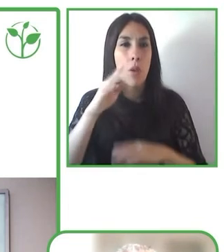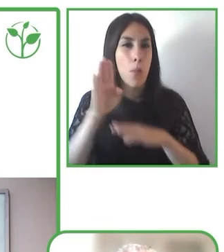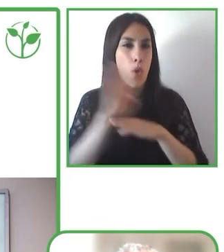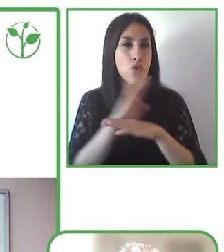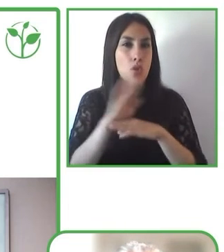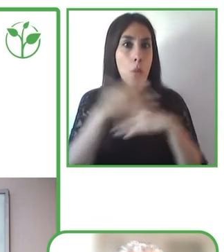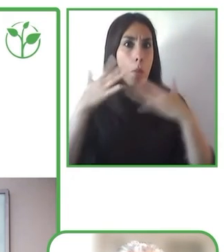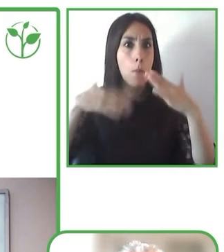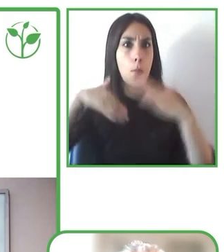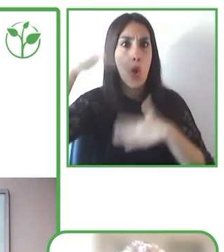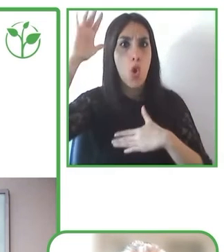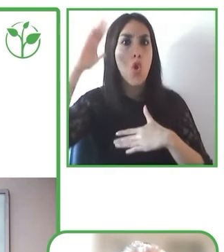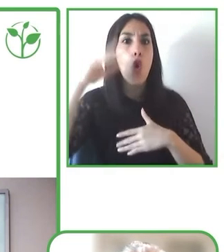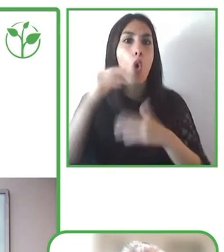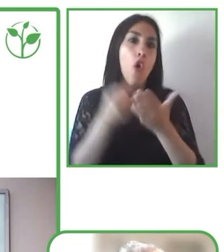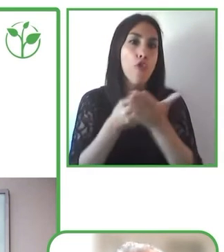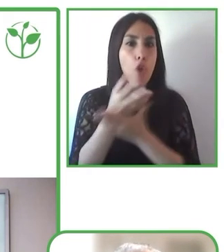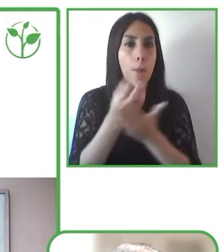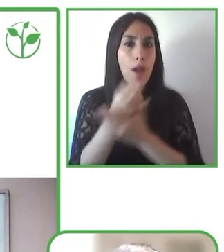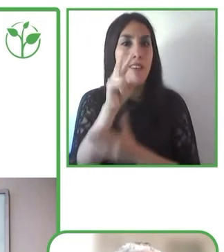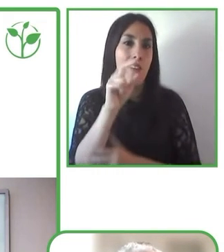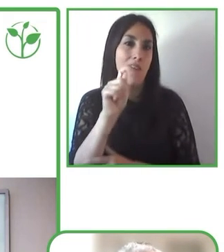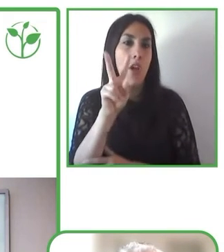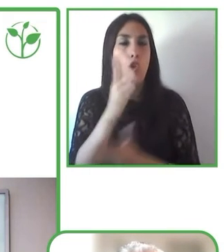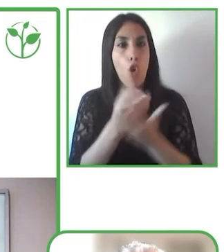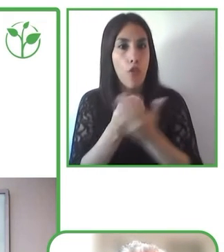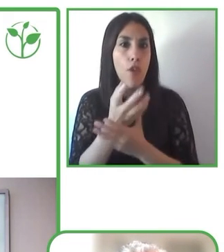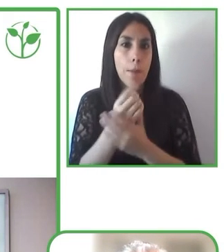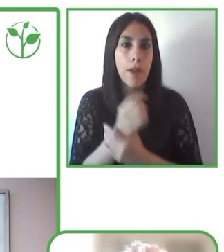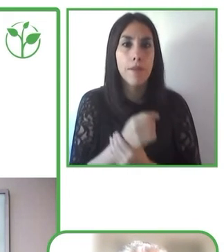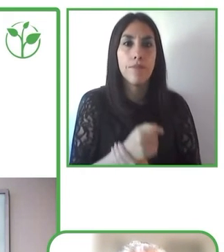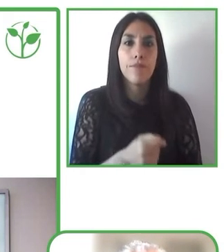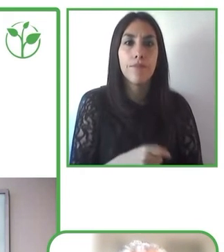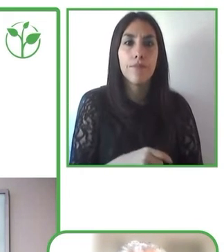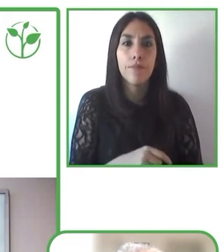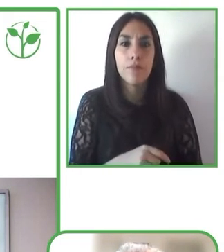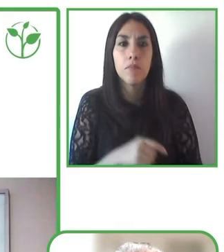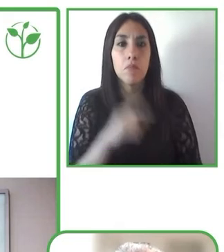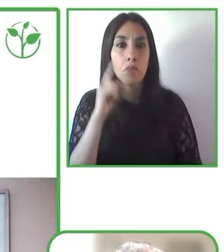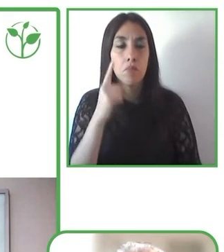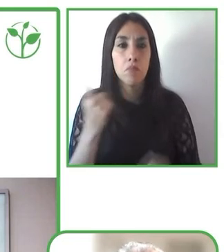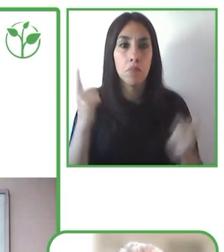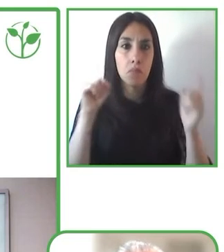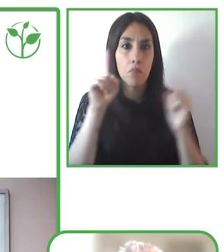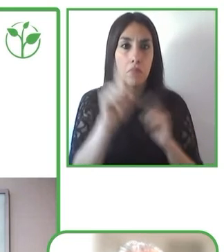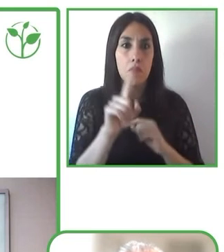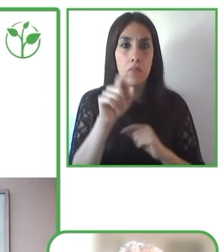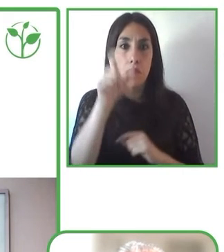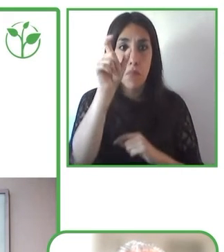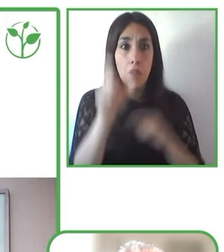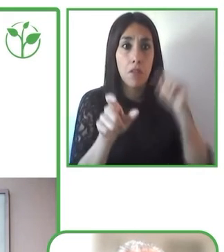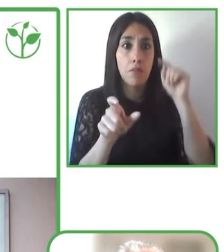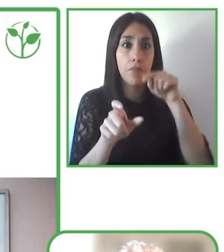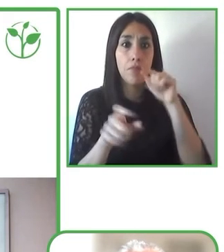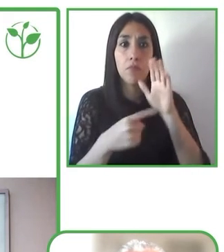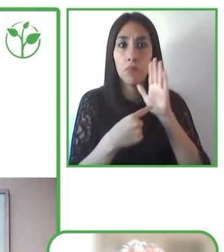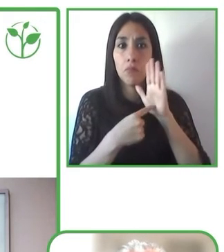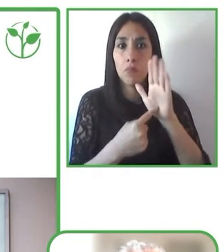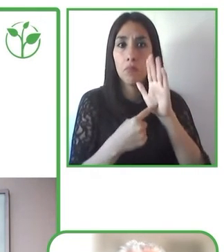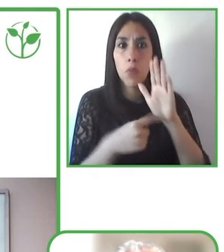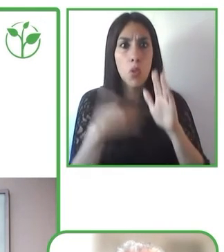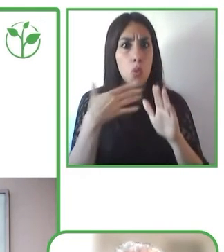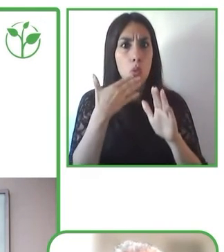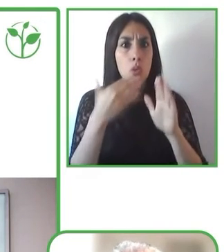dos jóvenes con discapacidad intelectual Simón y Eva se ha convertido en un fenómeno mediático en Youtube lo podéis ver y se emite ya en